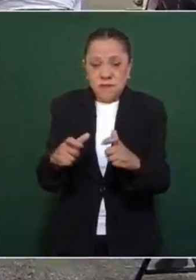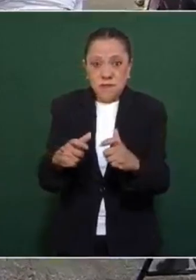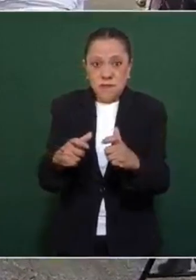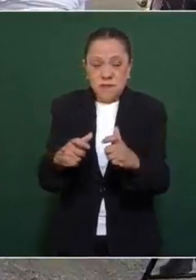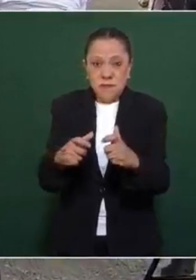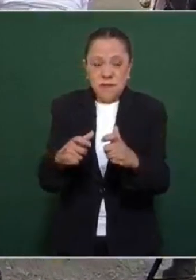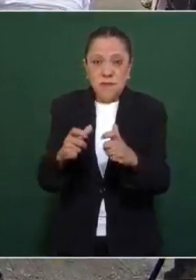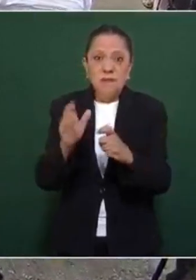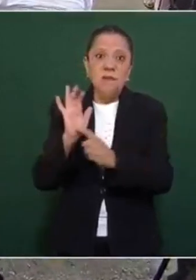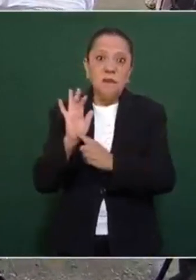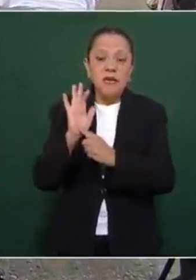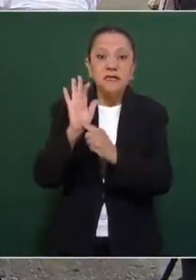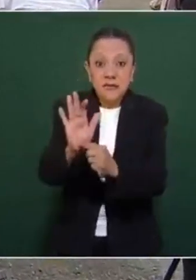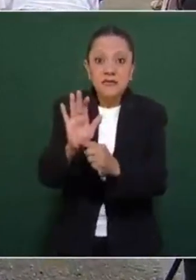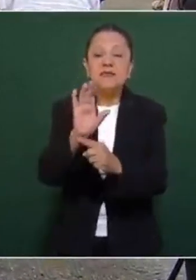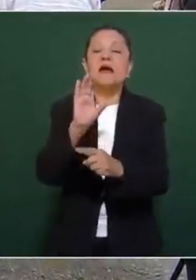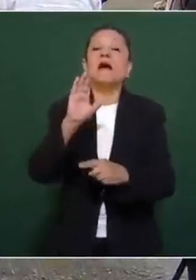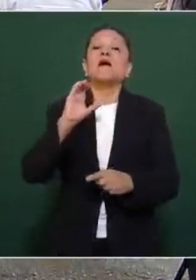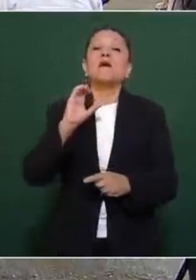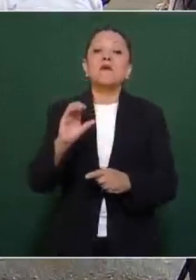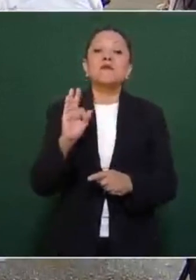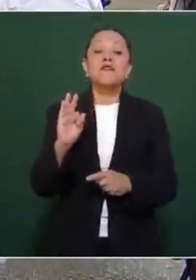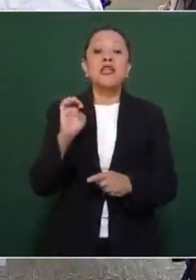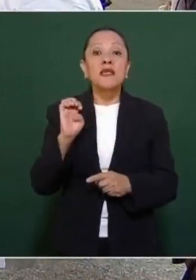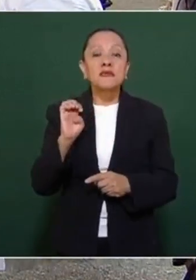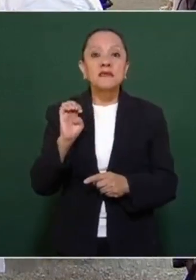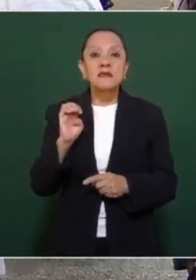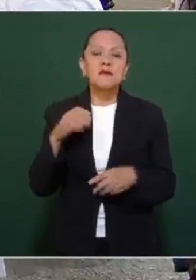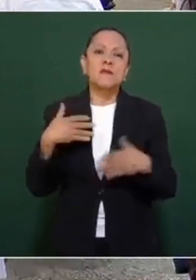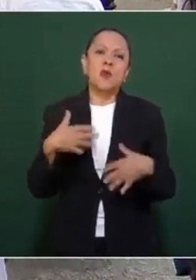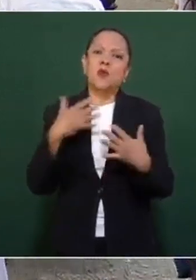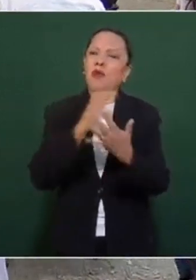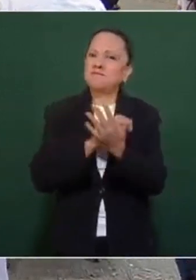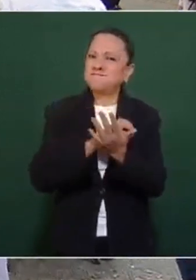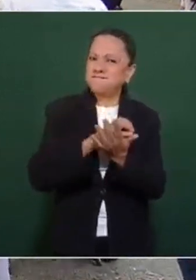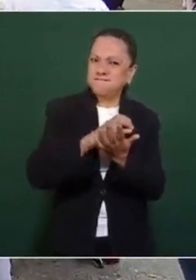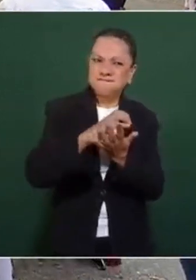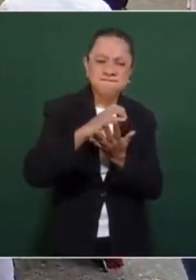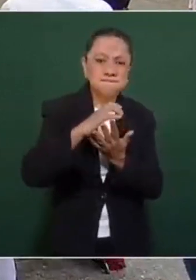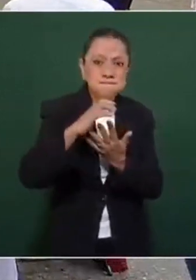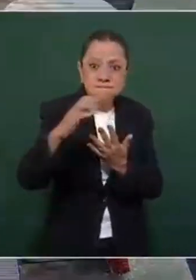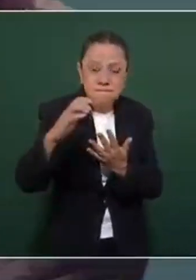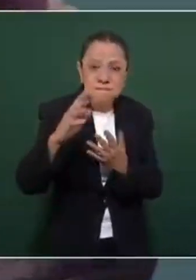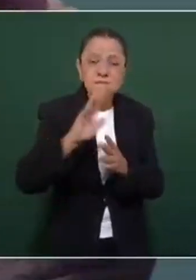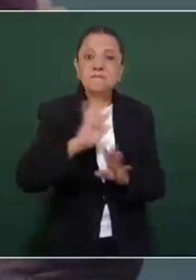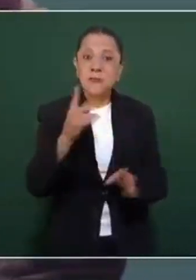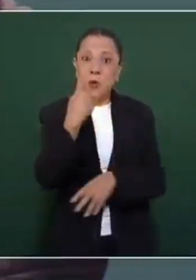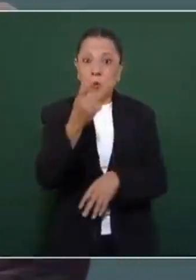Se llegó al extremo de que una de estas empresas,